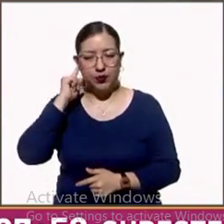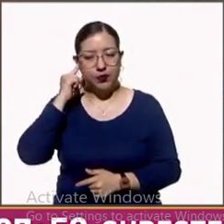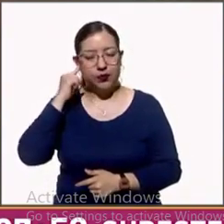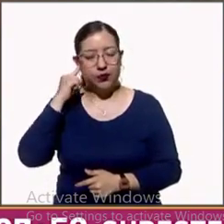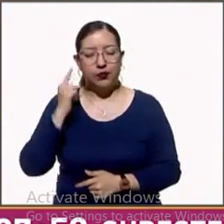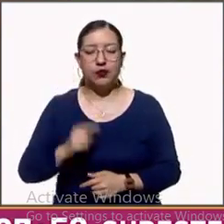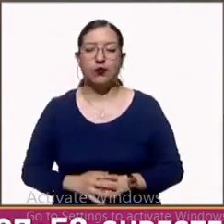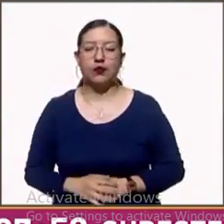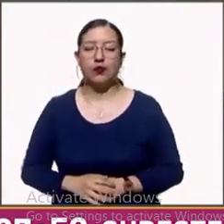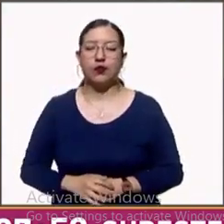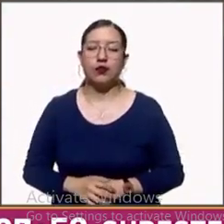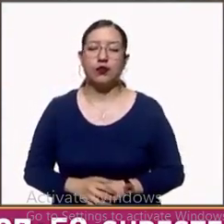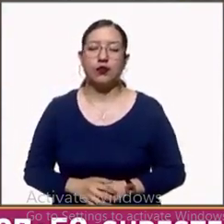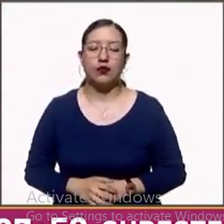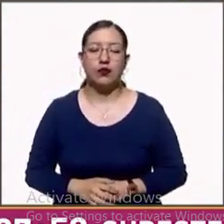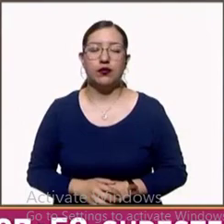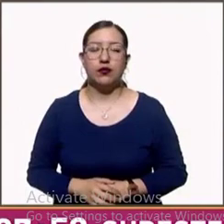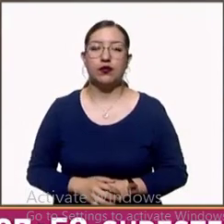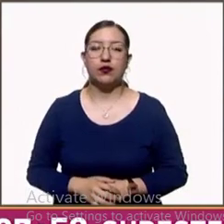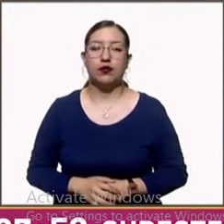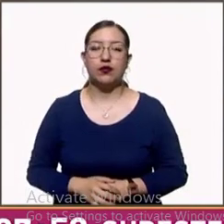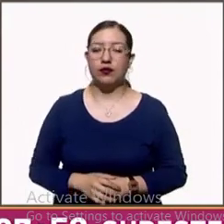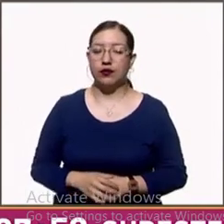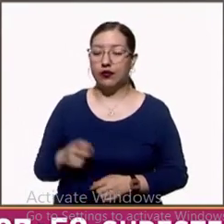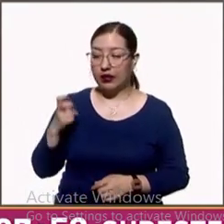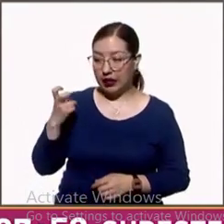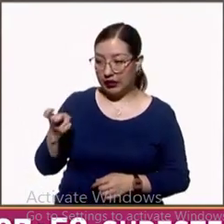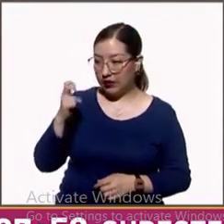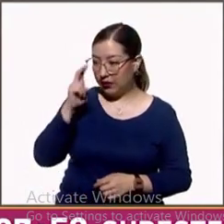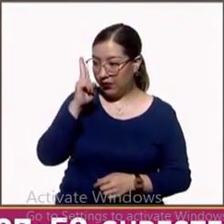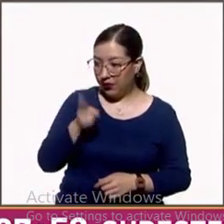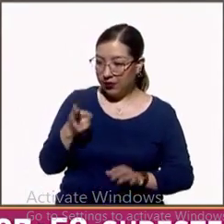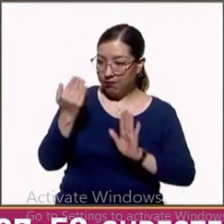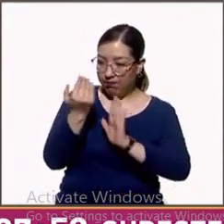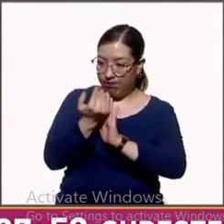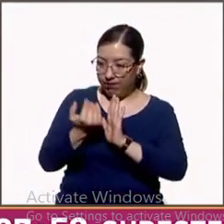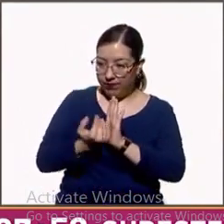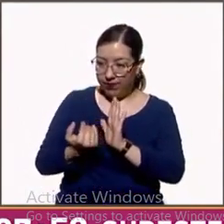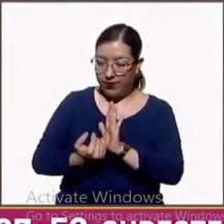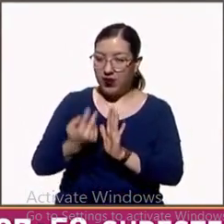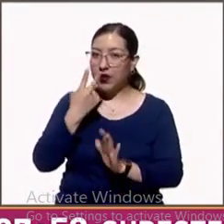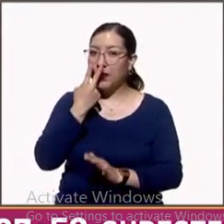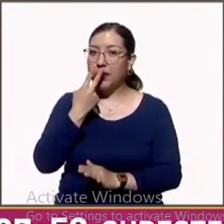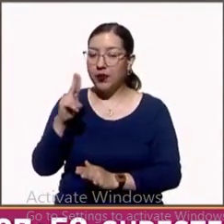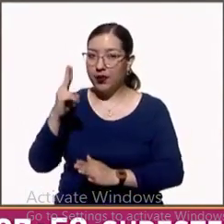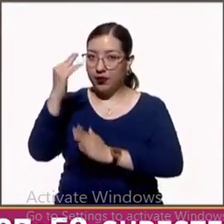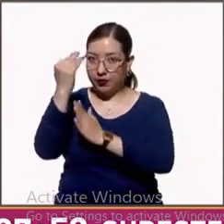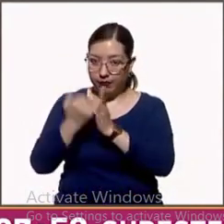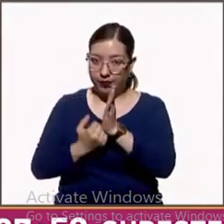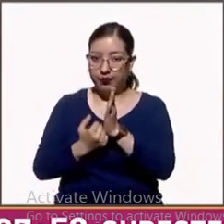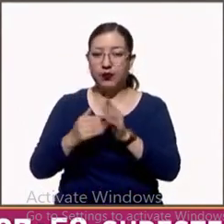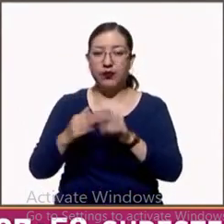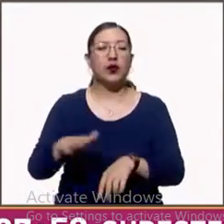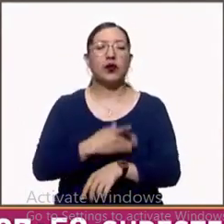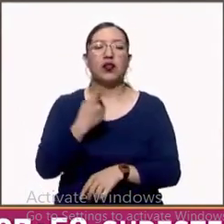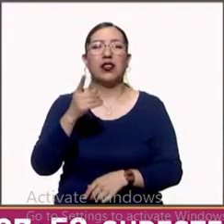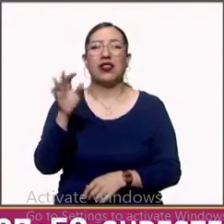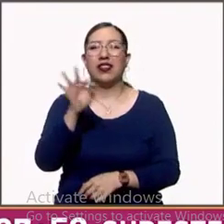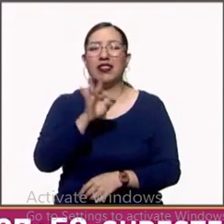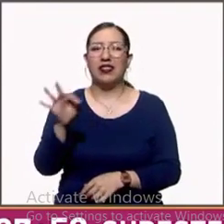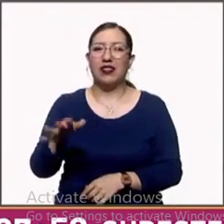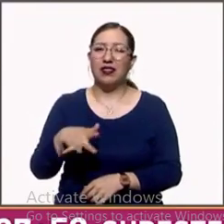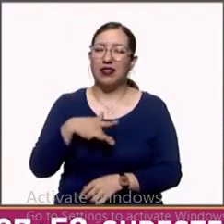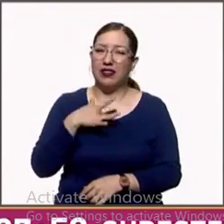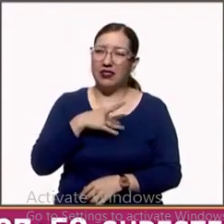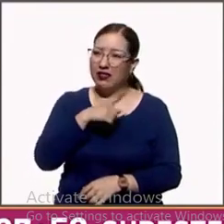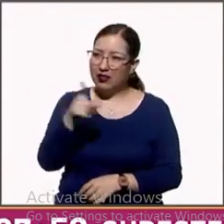es que a partir de esas restricciones baja el consumo del tabaco. Puede ser porque haces la vida más incómoda a